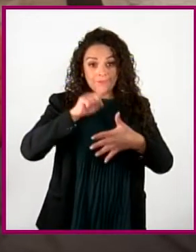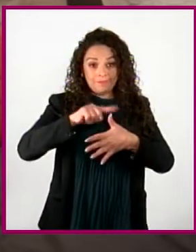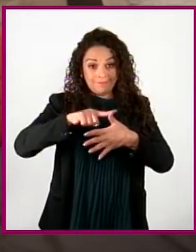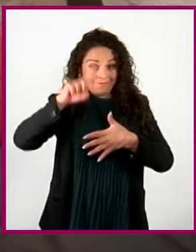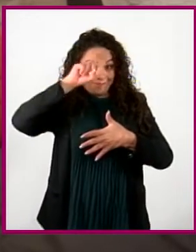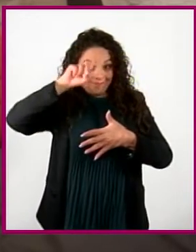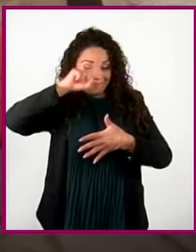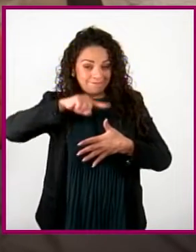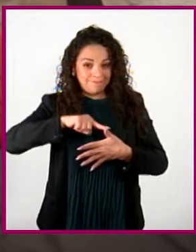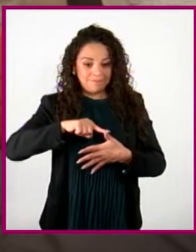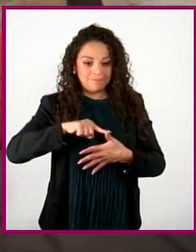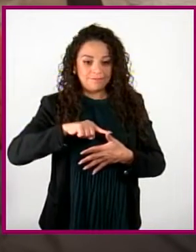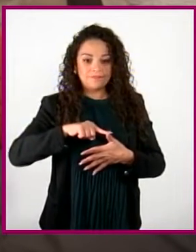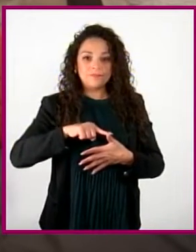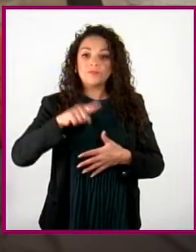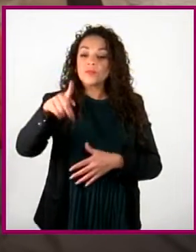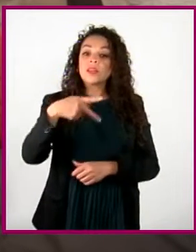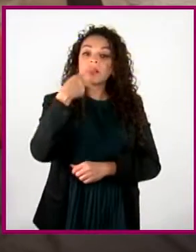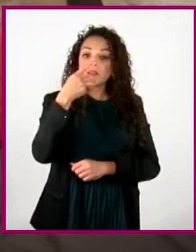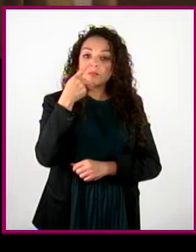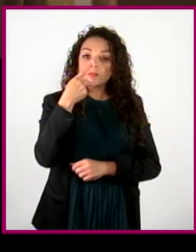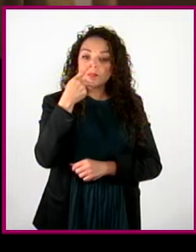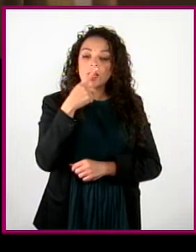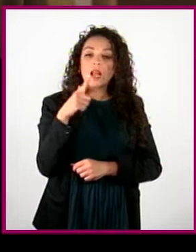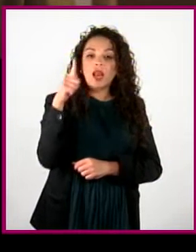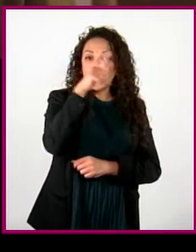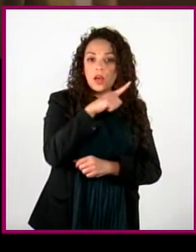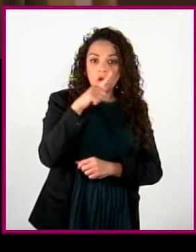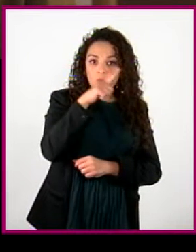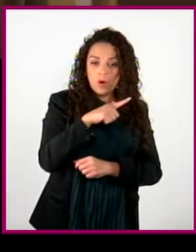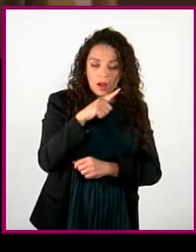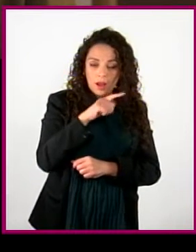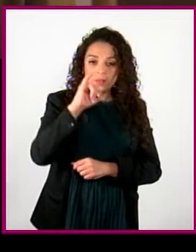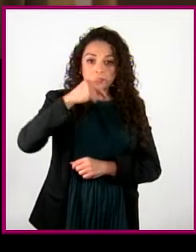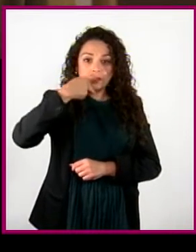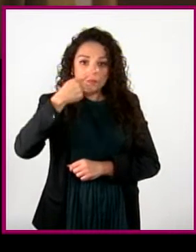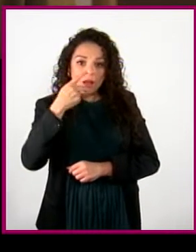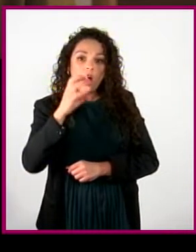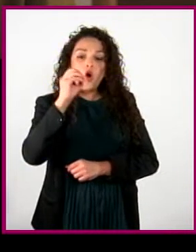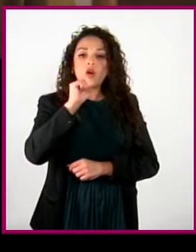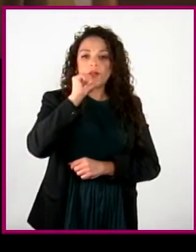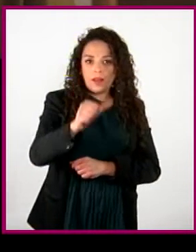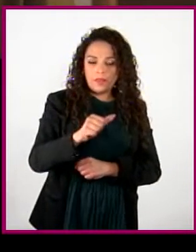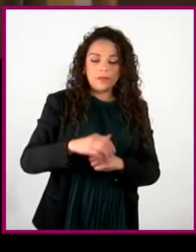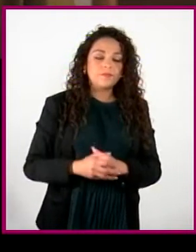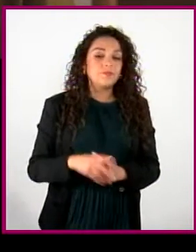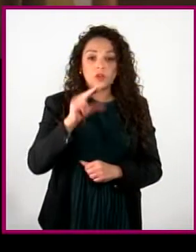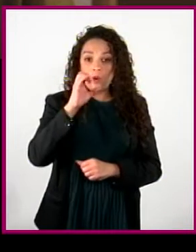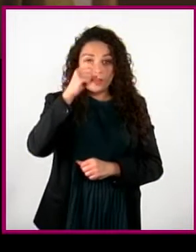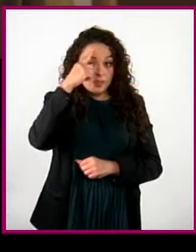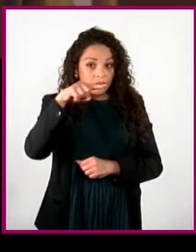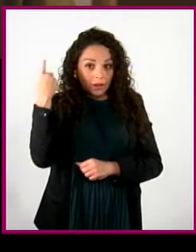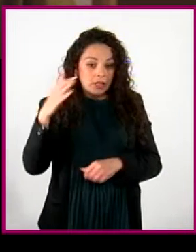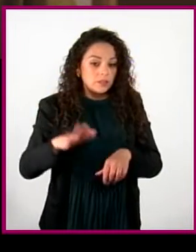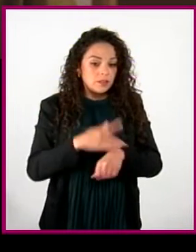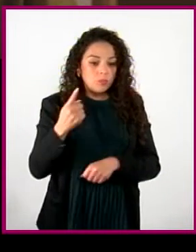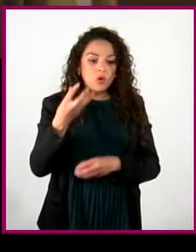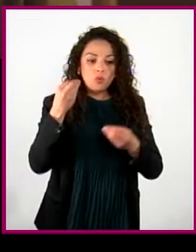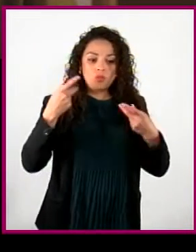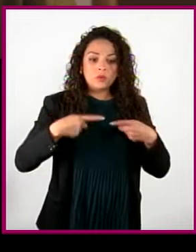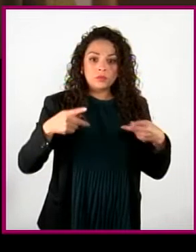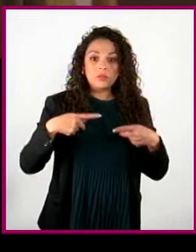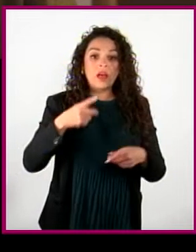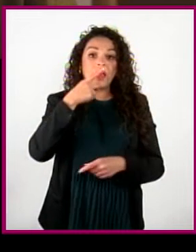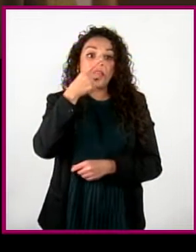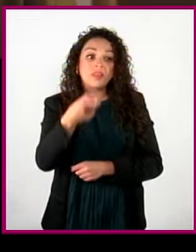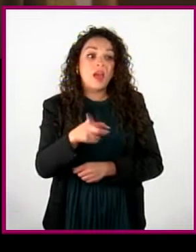Usa lenguaje verbal y no verbal. Esto no siempre es fácil porque a muchos chavos les han enseñado que eso es de